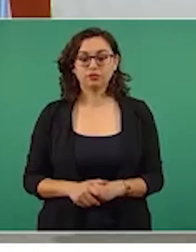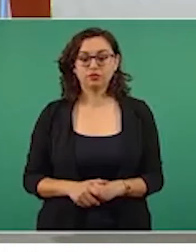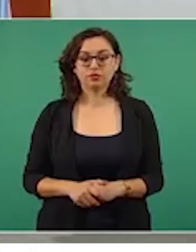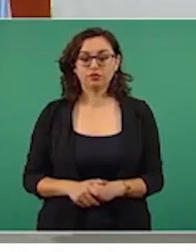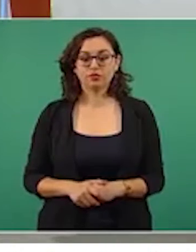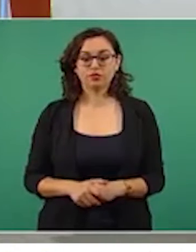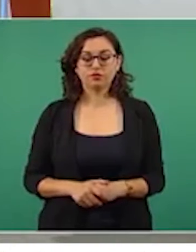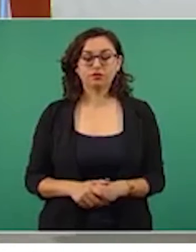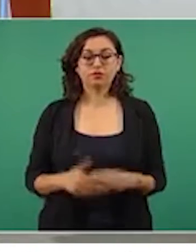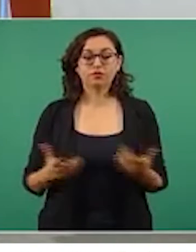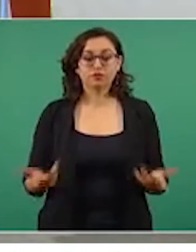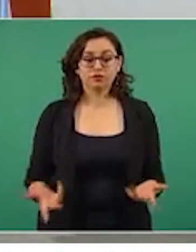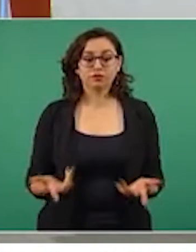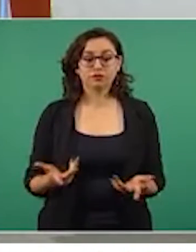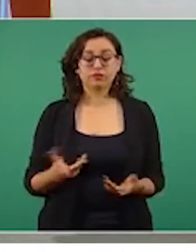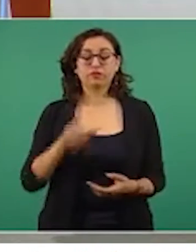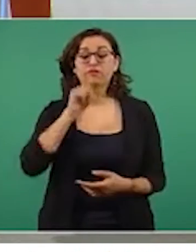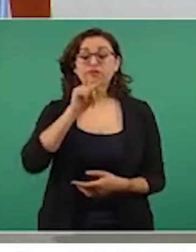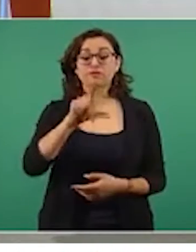cincuenta mil,